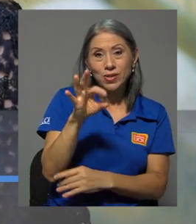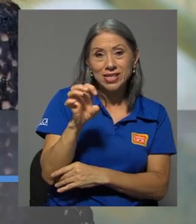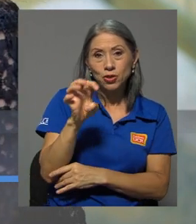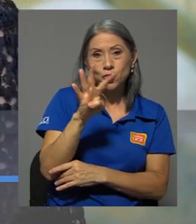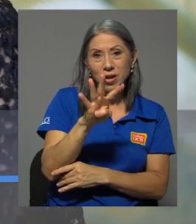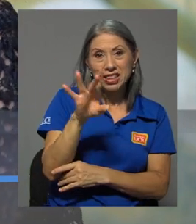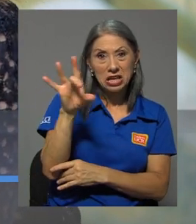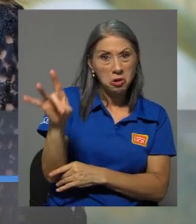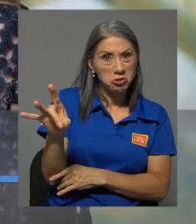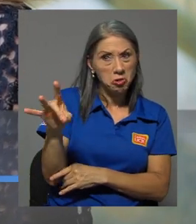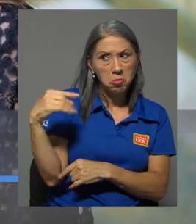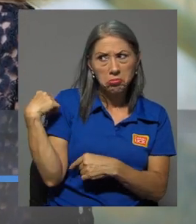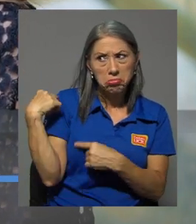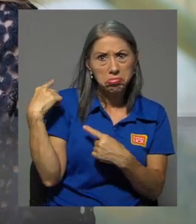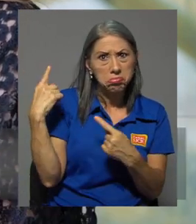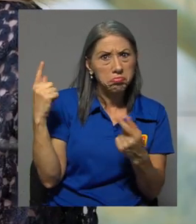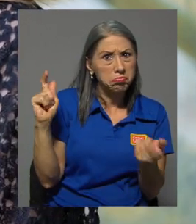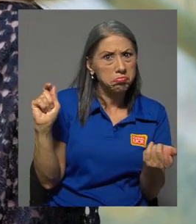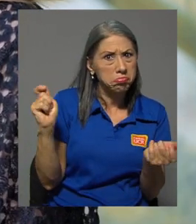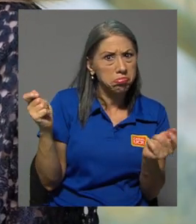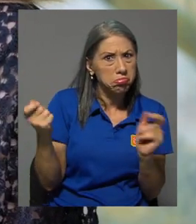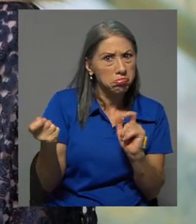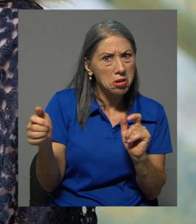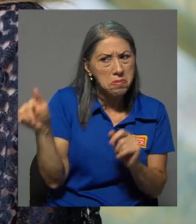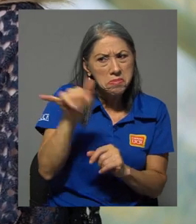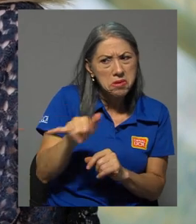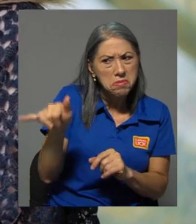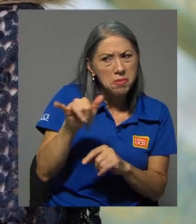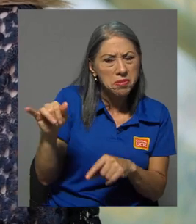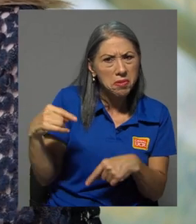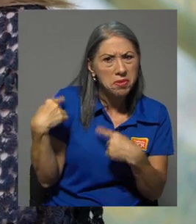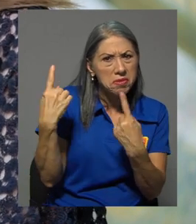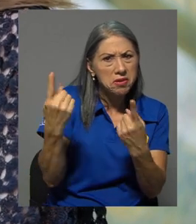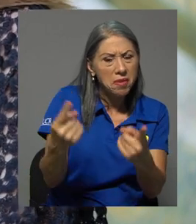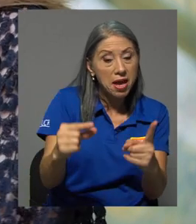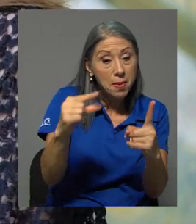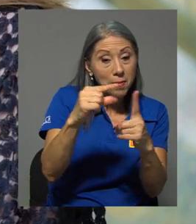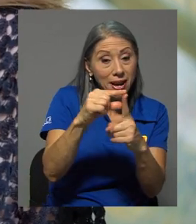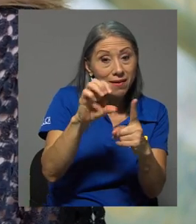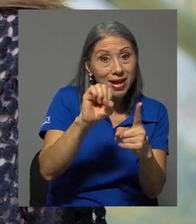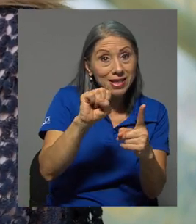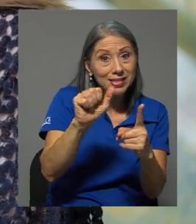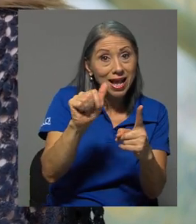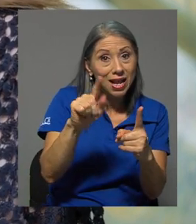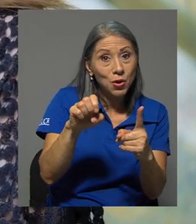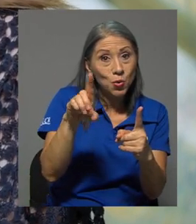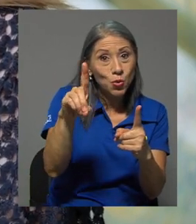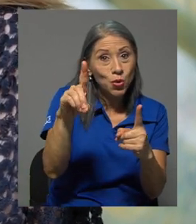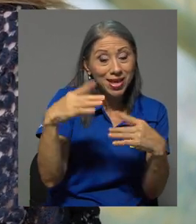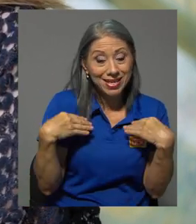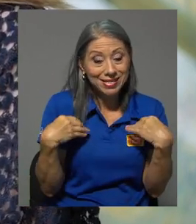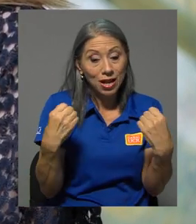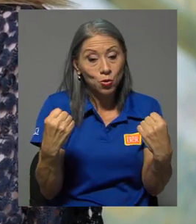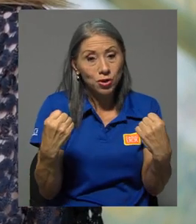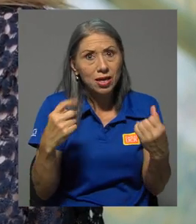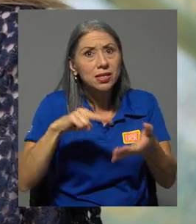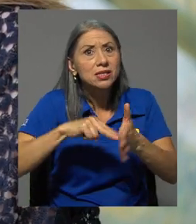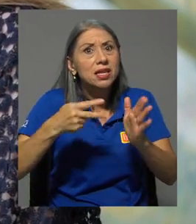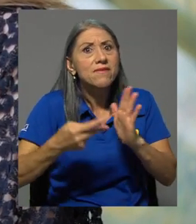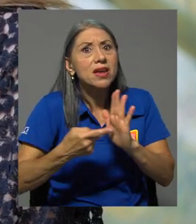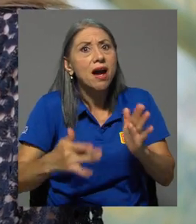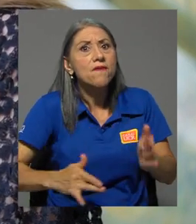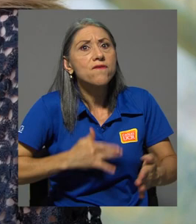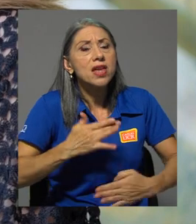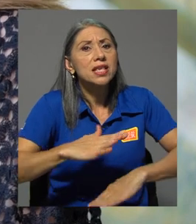que no ha sufrido modificaciones hasta el día de hoy, sobre salud dice que es un estado de bienestar